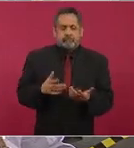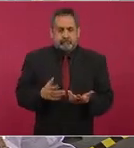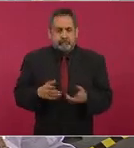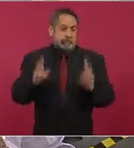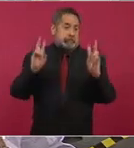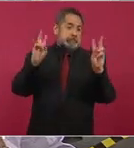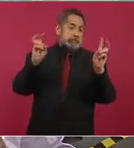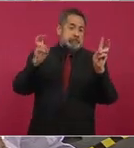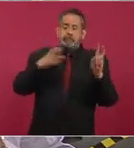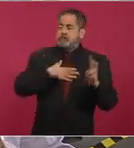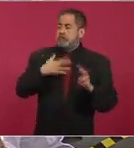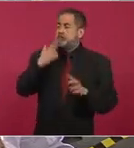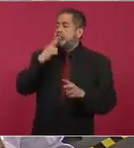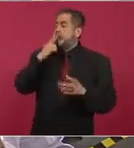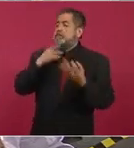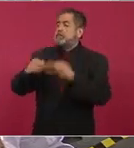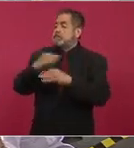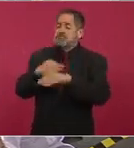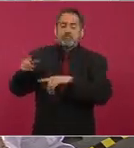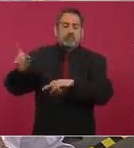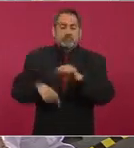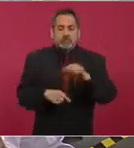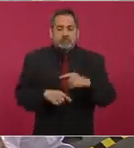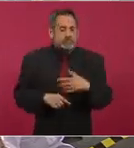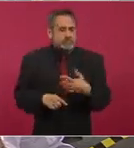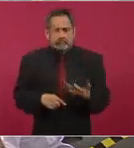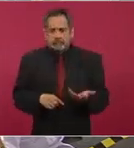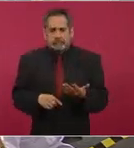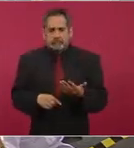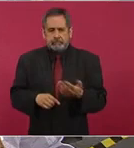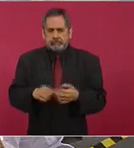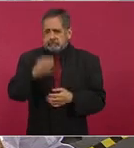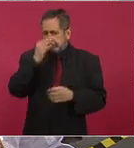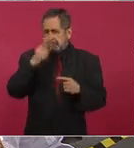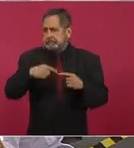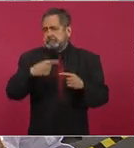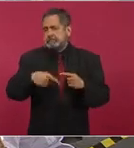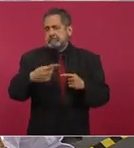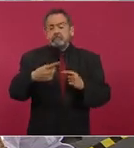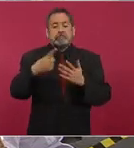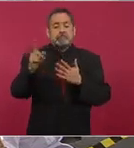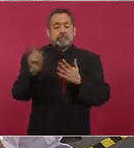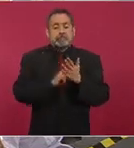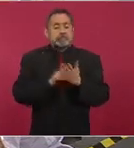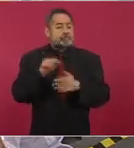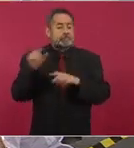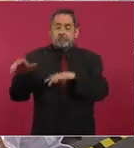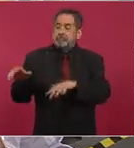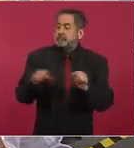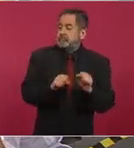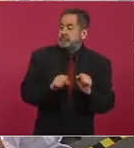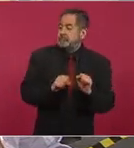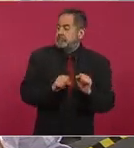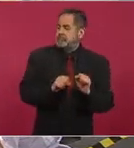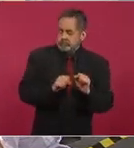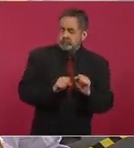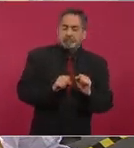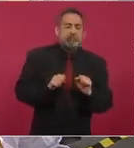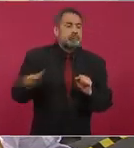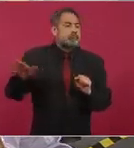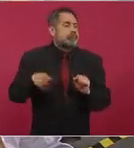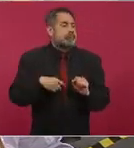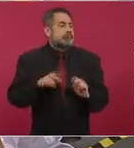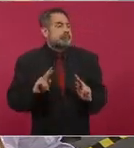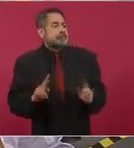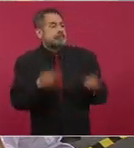argumento. Sin embargo, a la vuelta de un mes se pone en venta estos